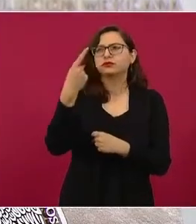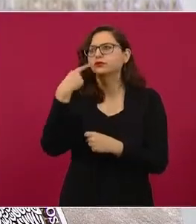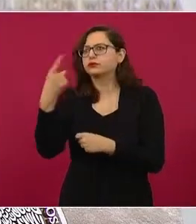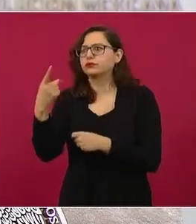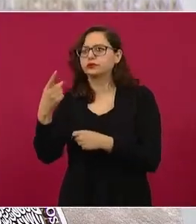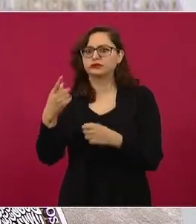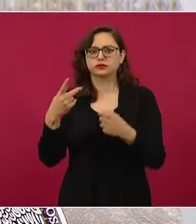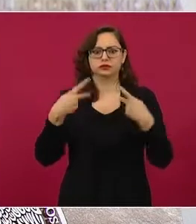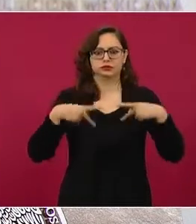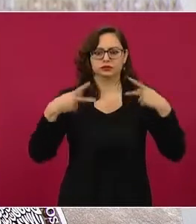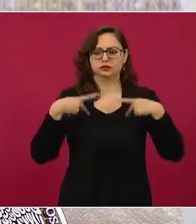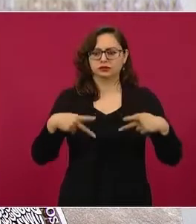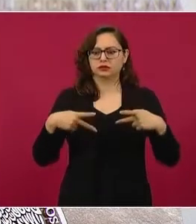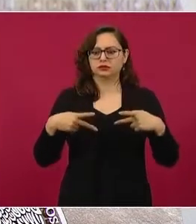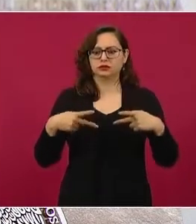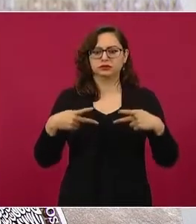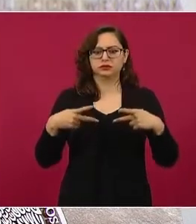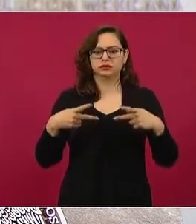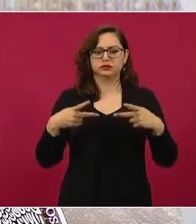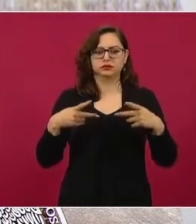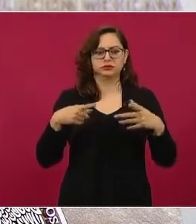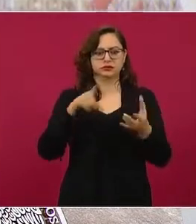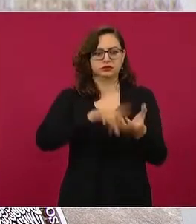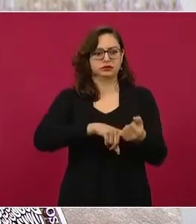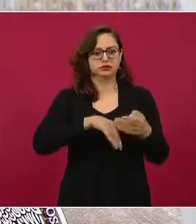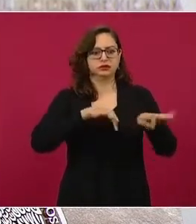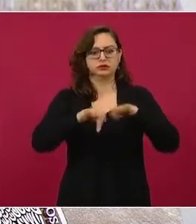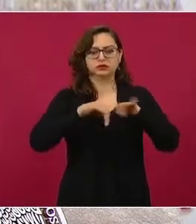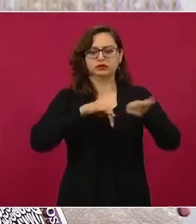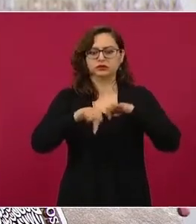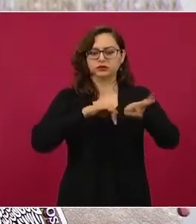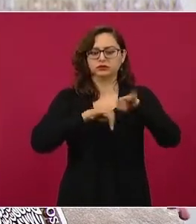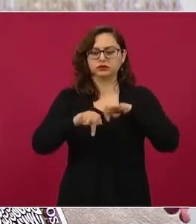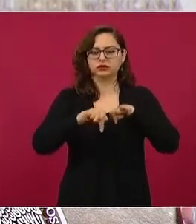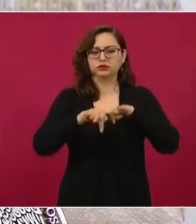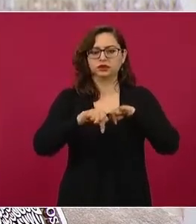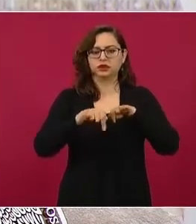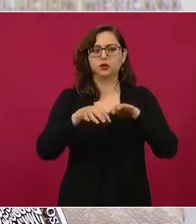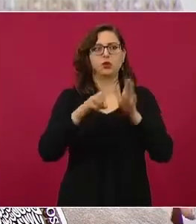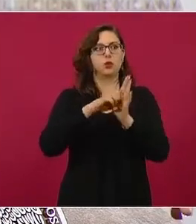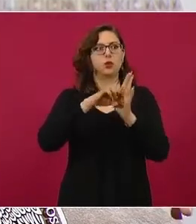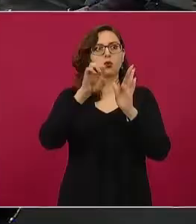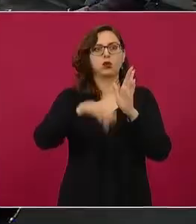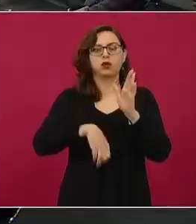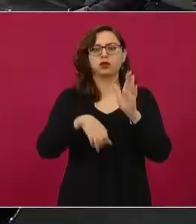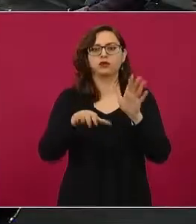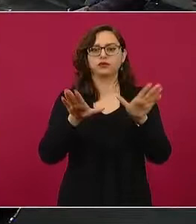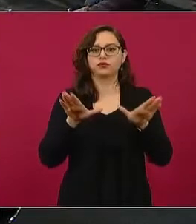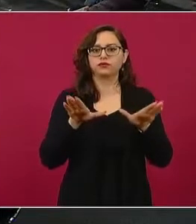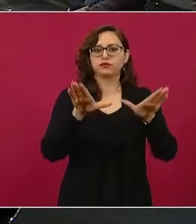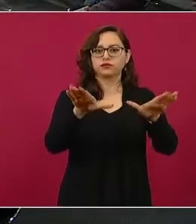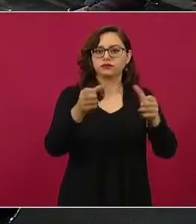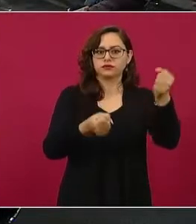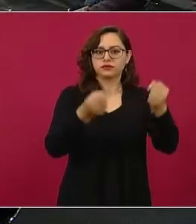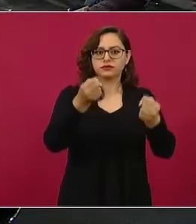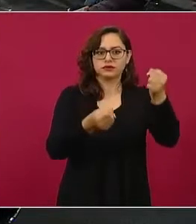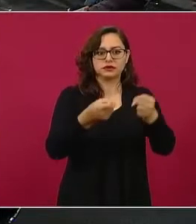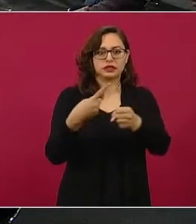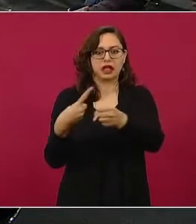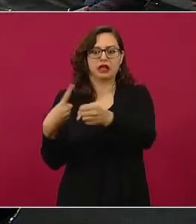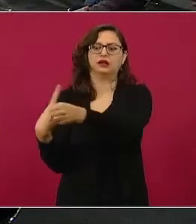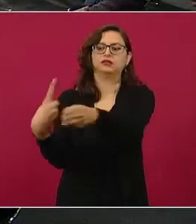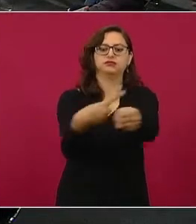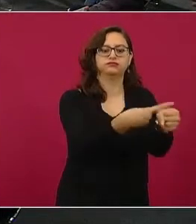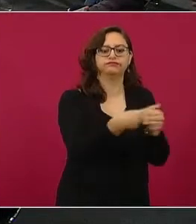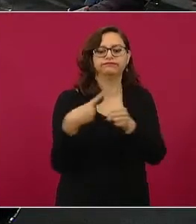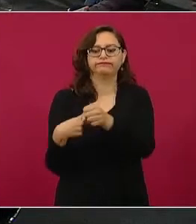muchas personas en una misma unidad de trabajo, por ejemplo, las tripulaciones de las aeronaves, presentan positividad